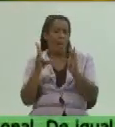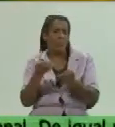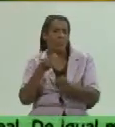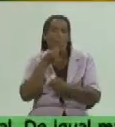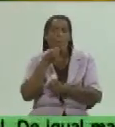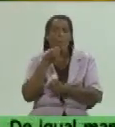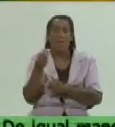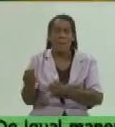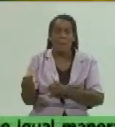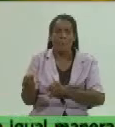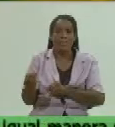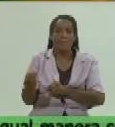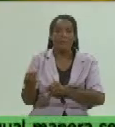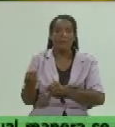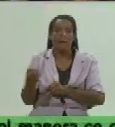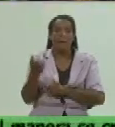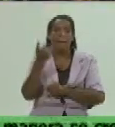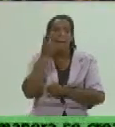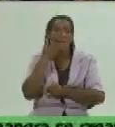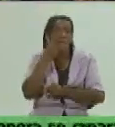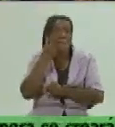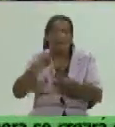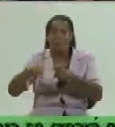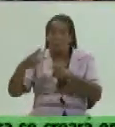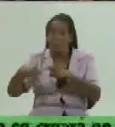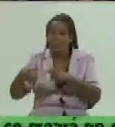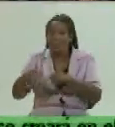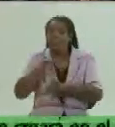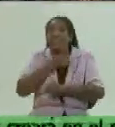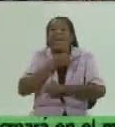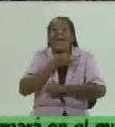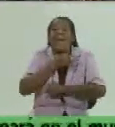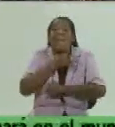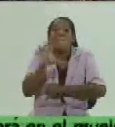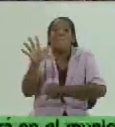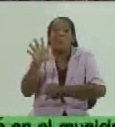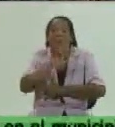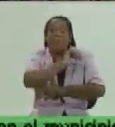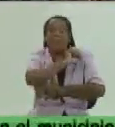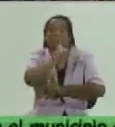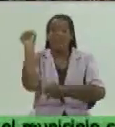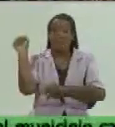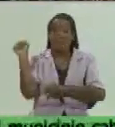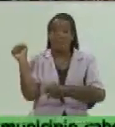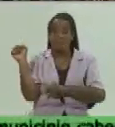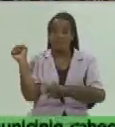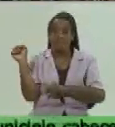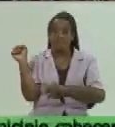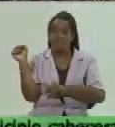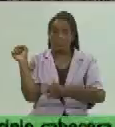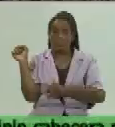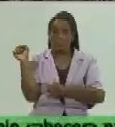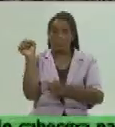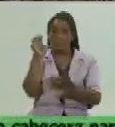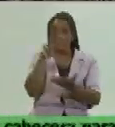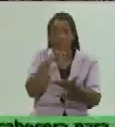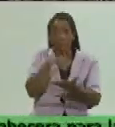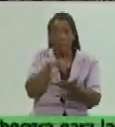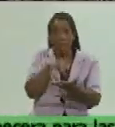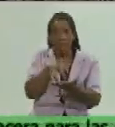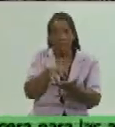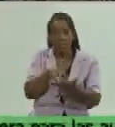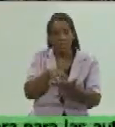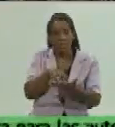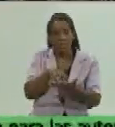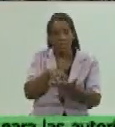tener más de hortaliza por ejemplo si lográramos utilizar hasta en la propia ciudad nosotros hemos estado diciendo entre los